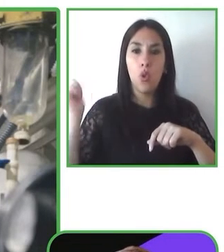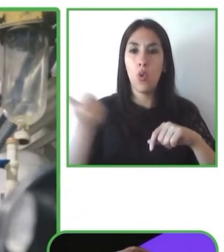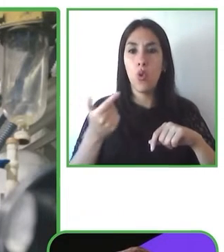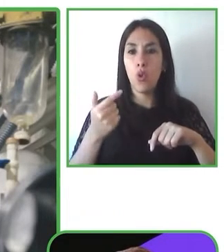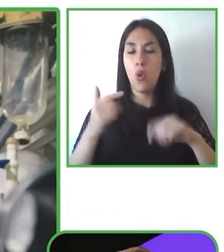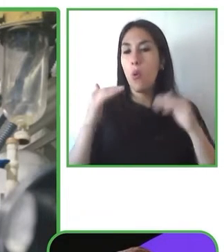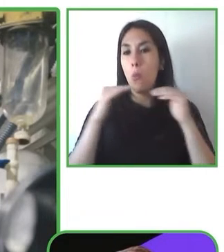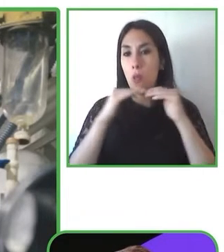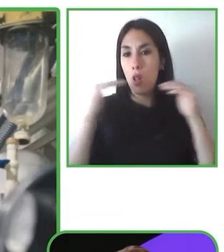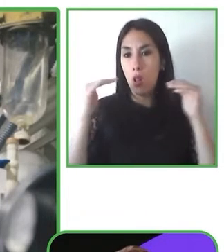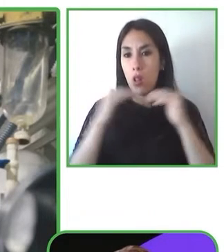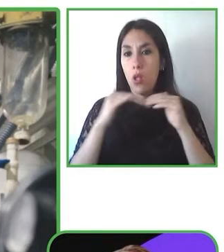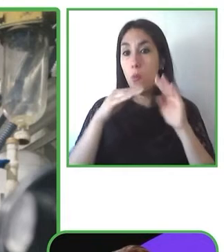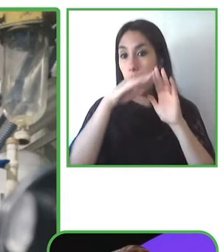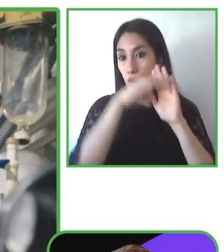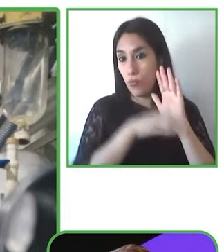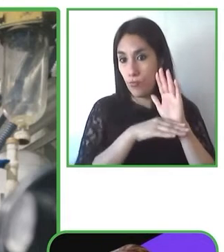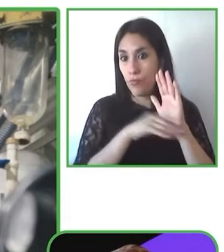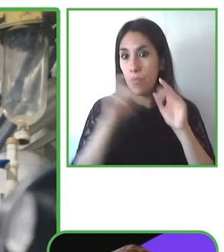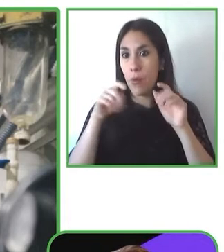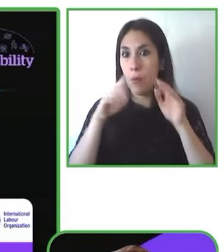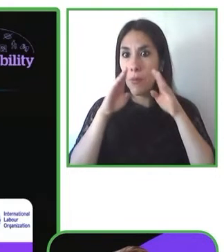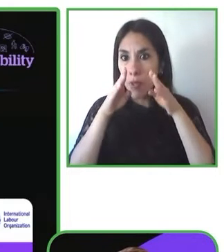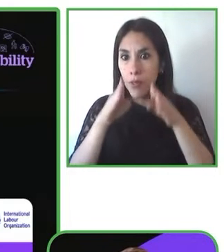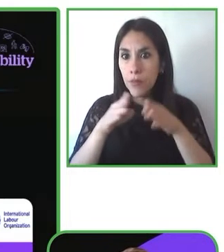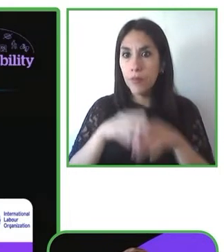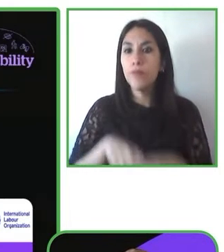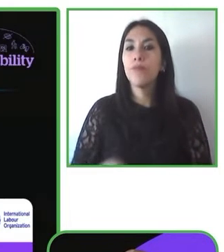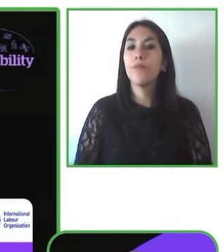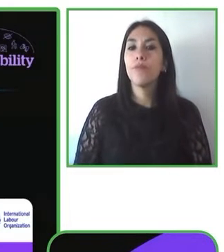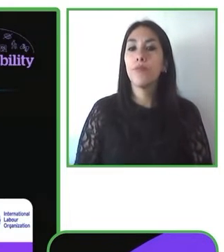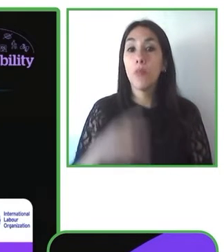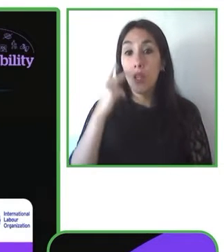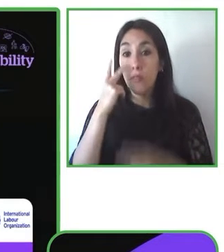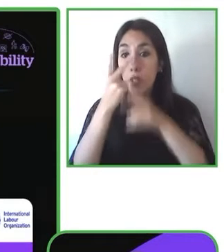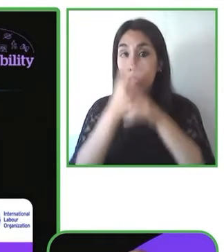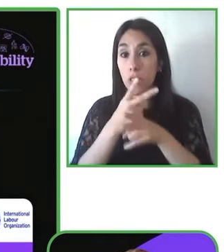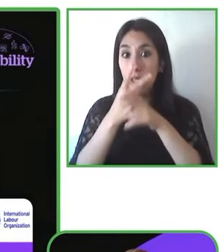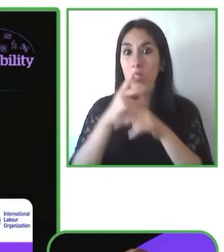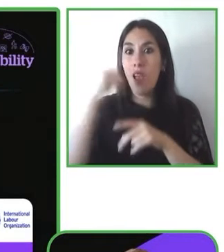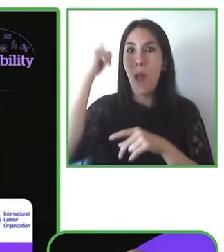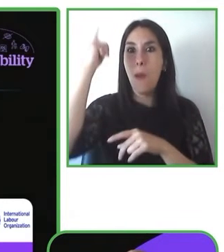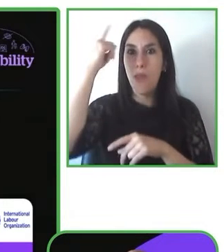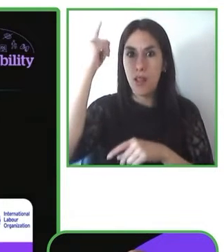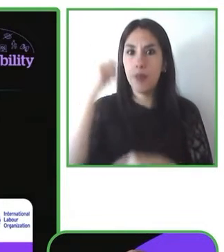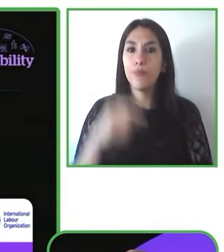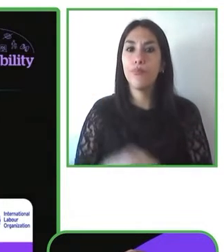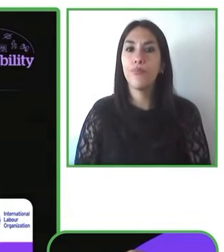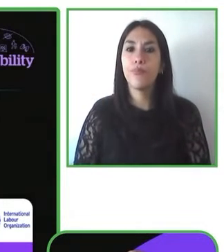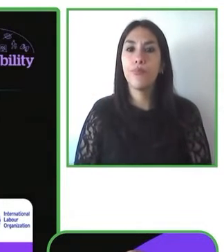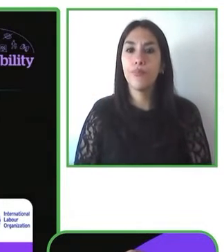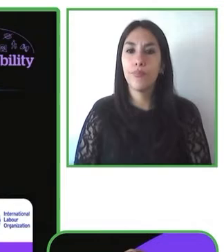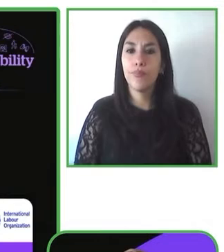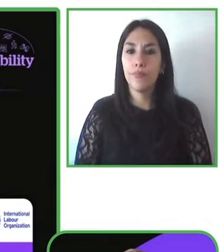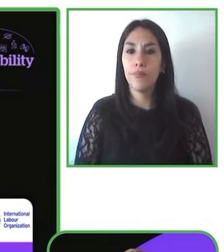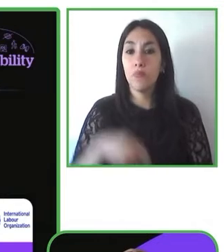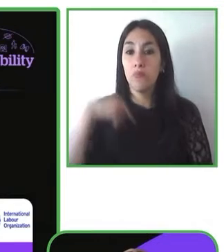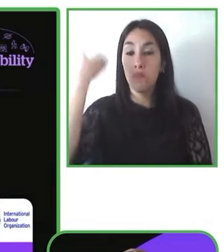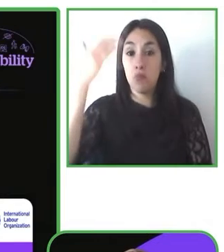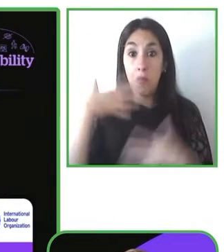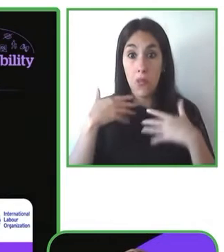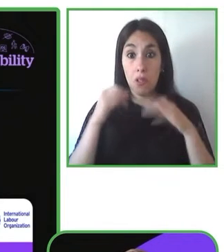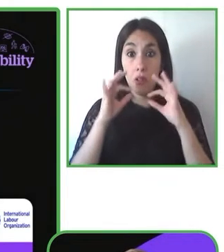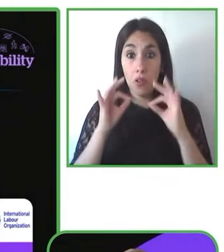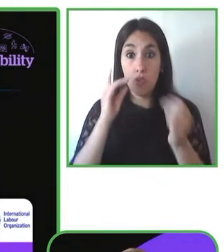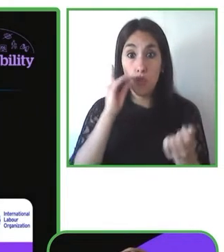medioambiental y la seguridad, la prevención es mejor que la cura. El programa como tal es